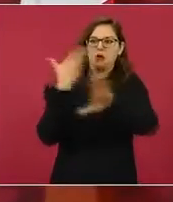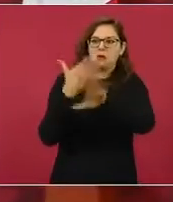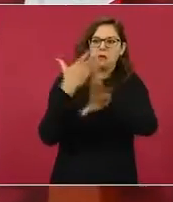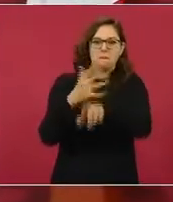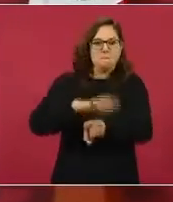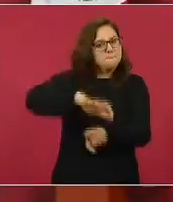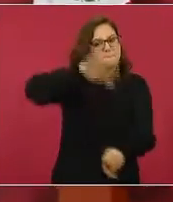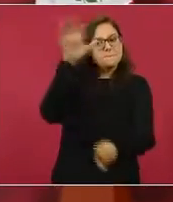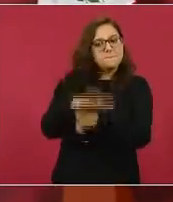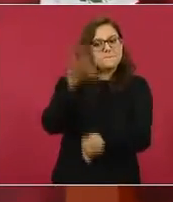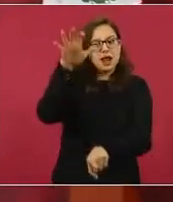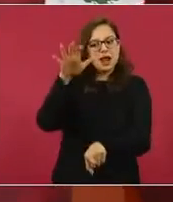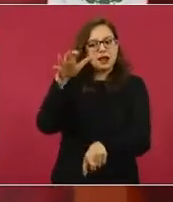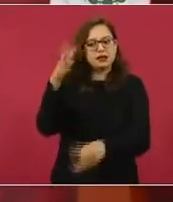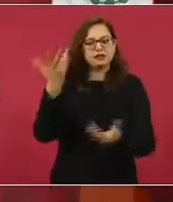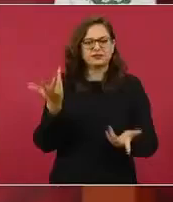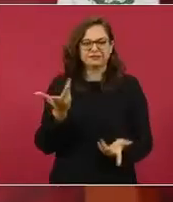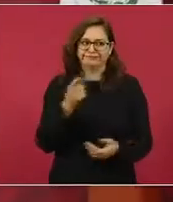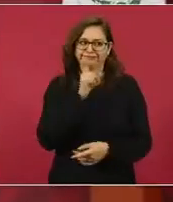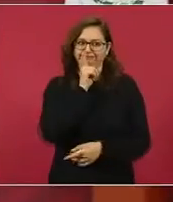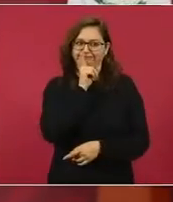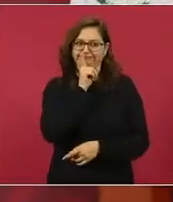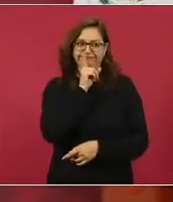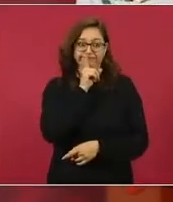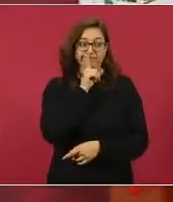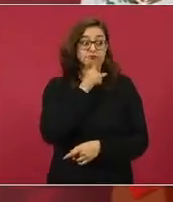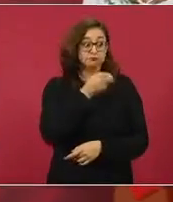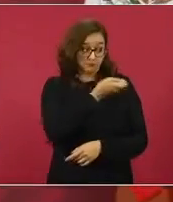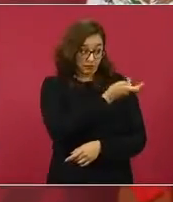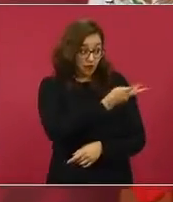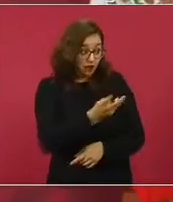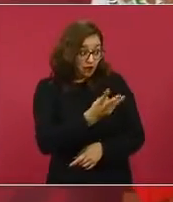Entonces, no, denuncia.